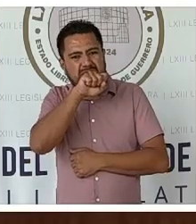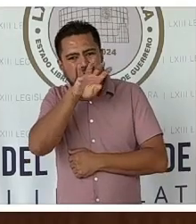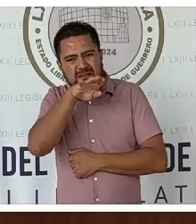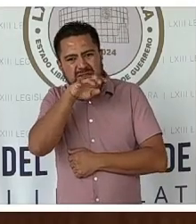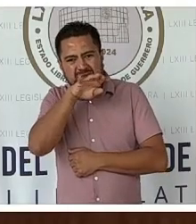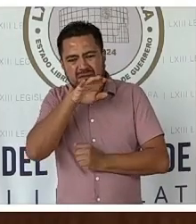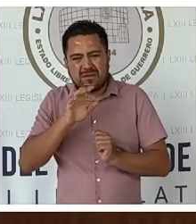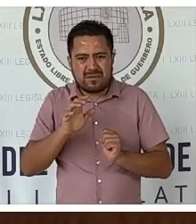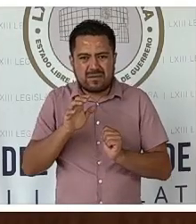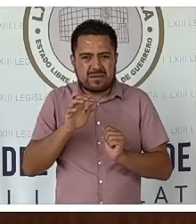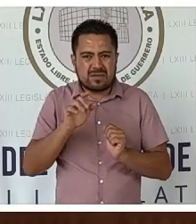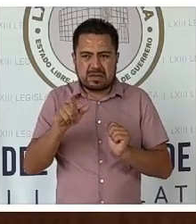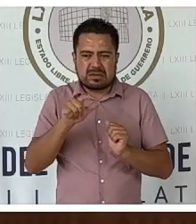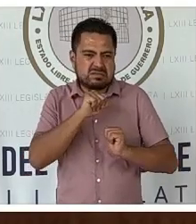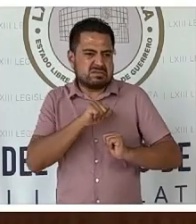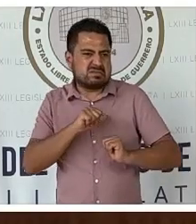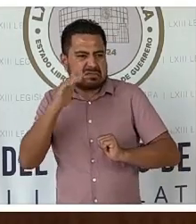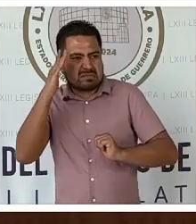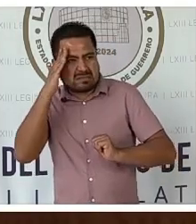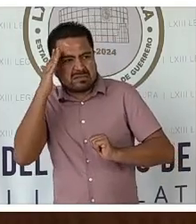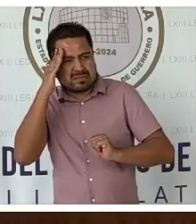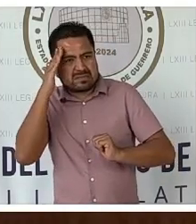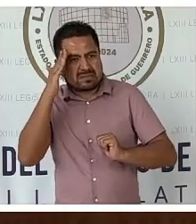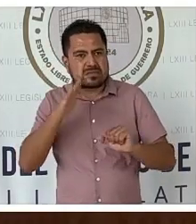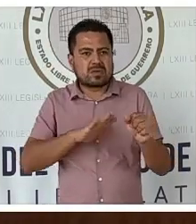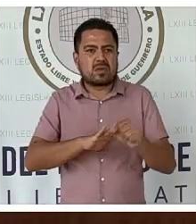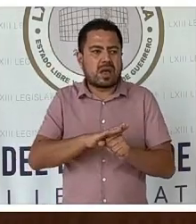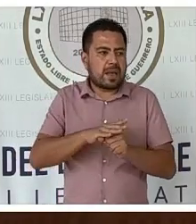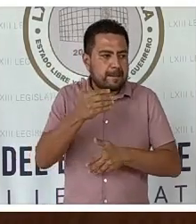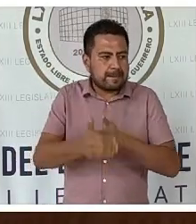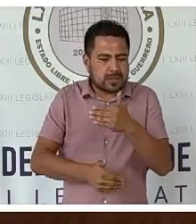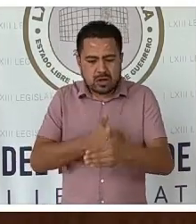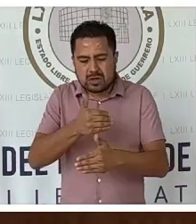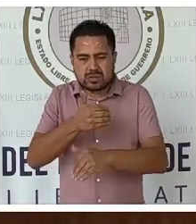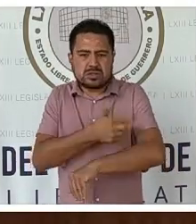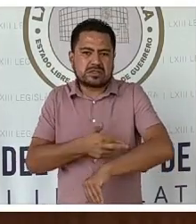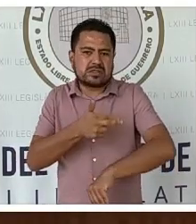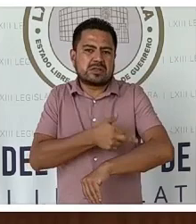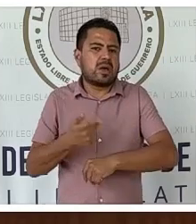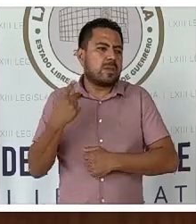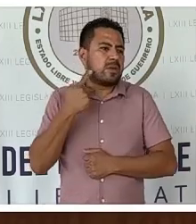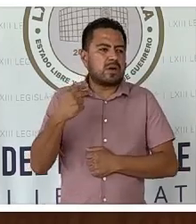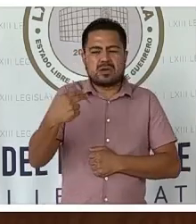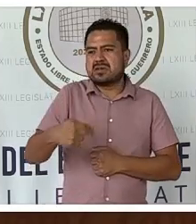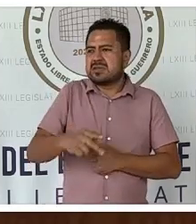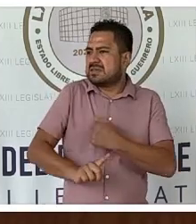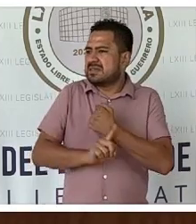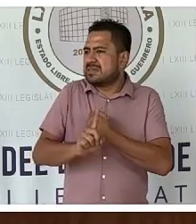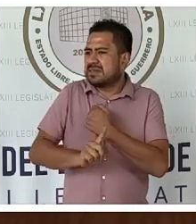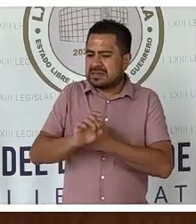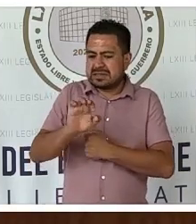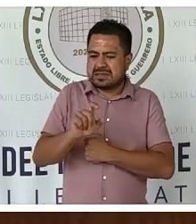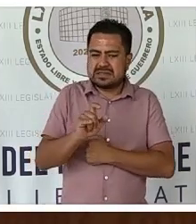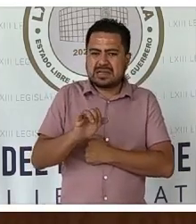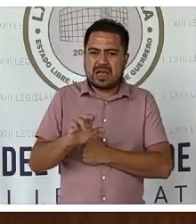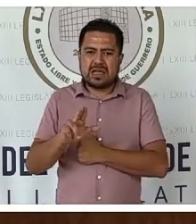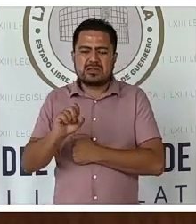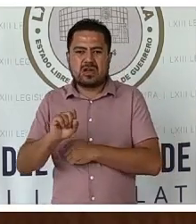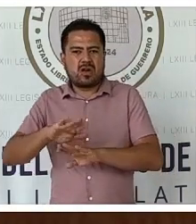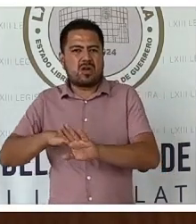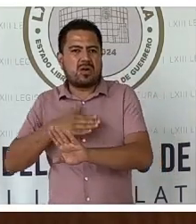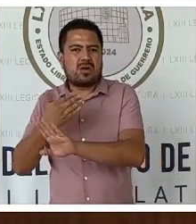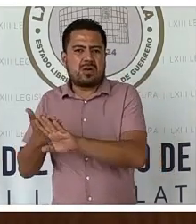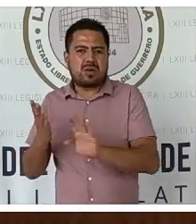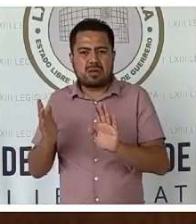organizó un proceso político llamado Crisis de Excelsior o Golpe a